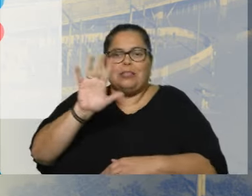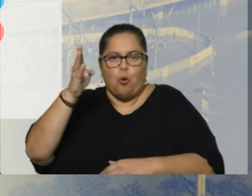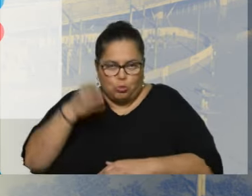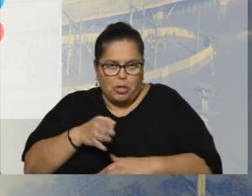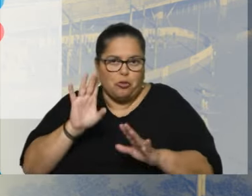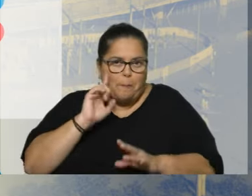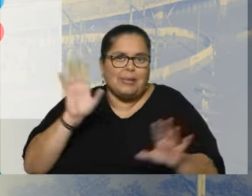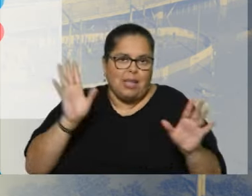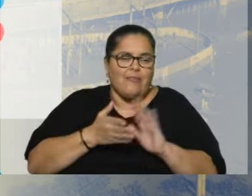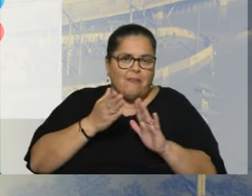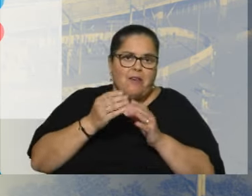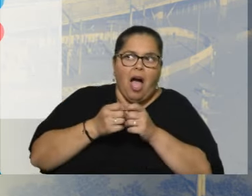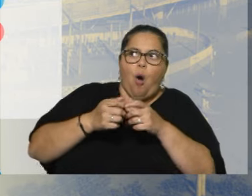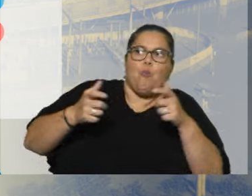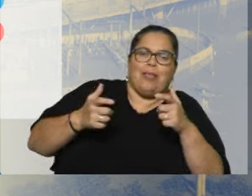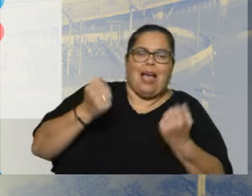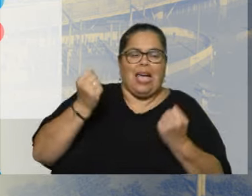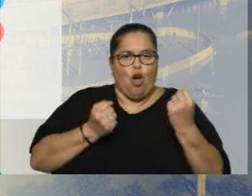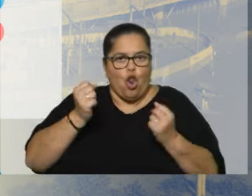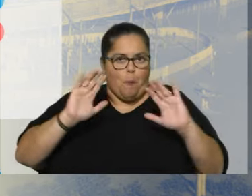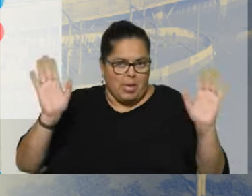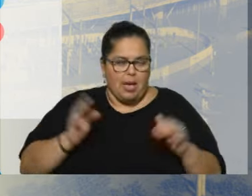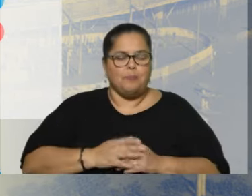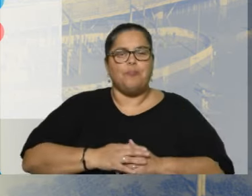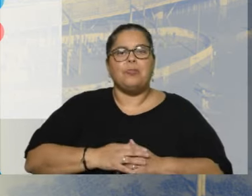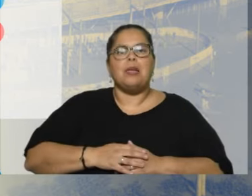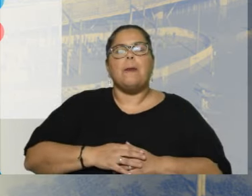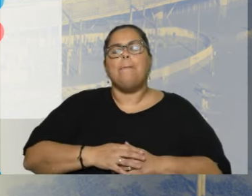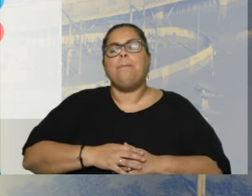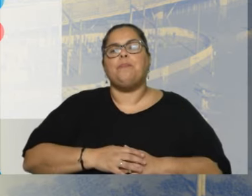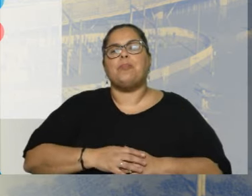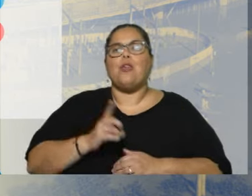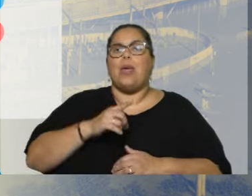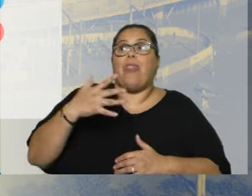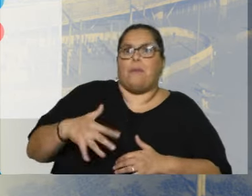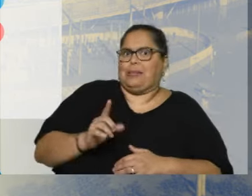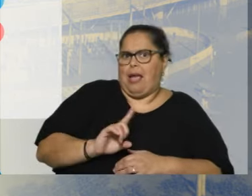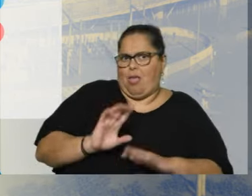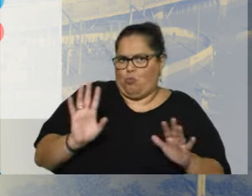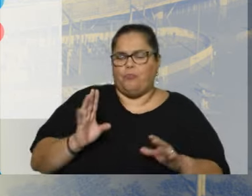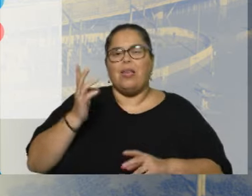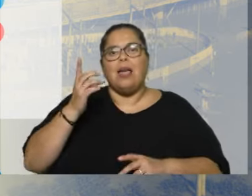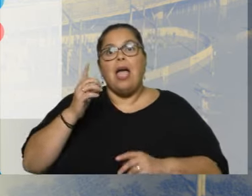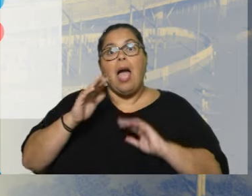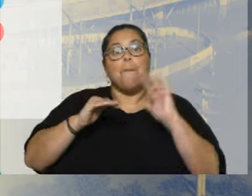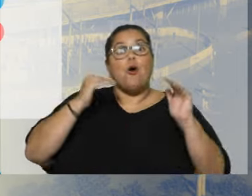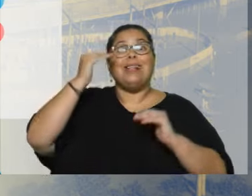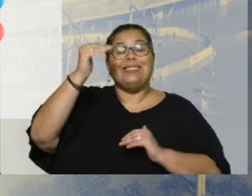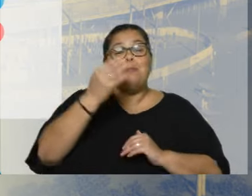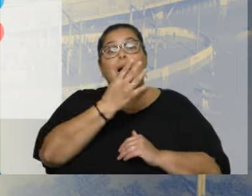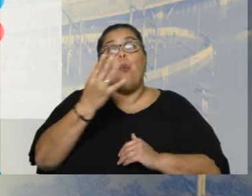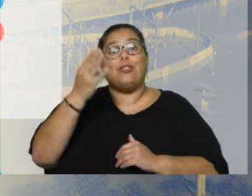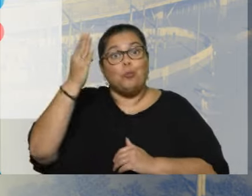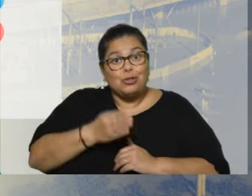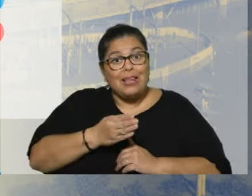previsiones para crecer en forma importante este año. Todo lo contrario. Arriba del 4% se esperaba que creciera